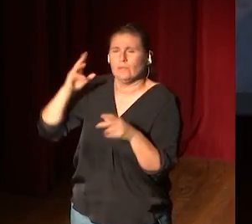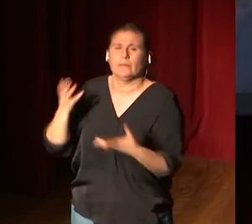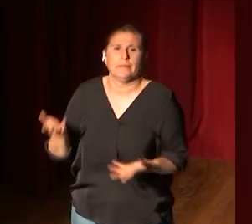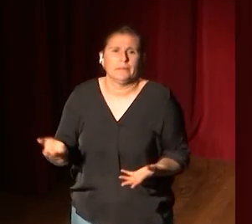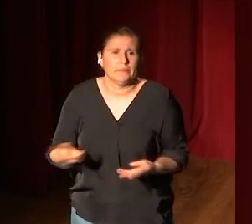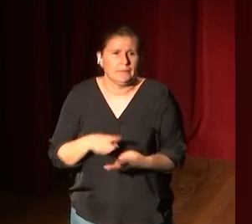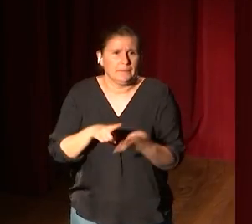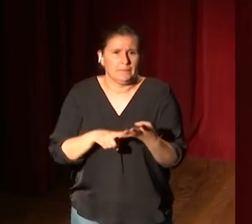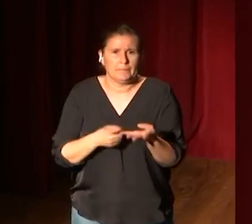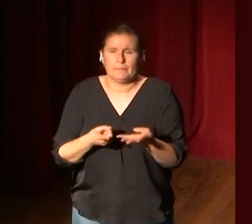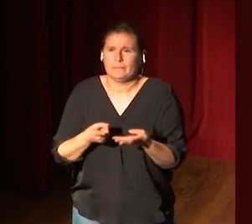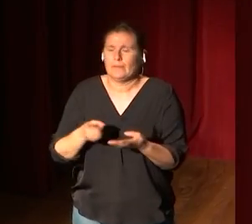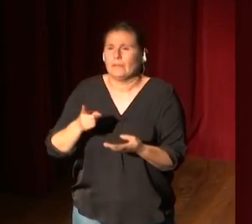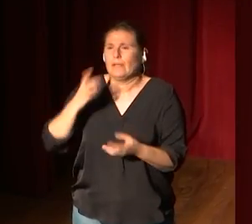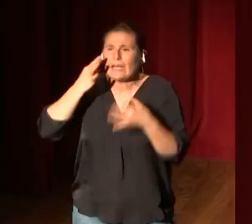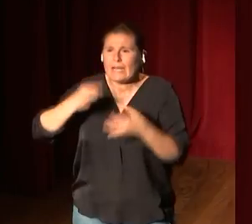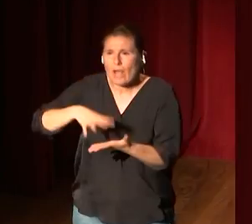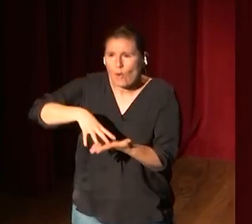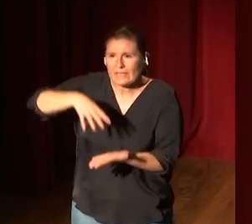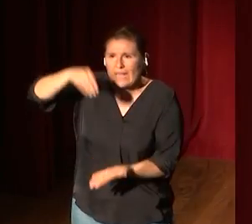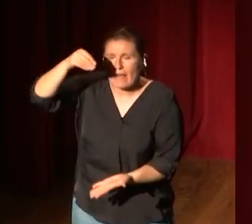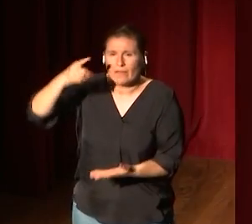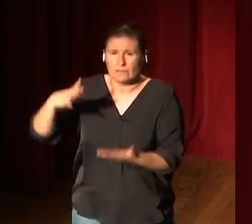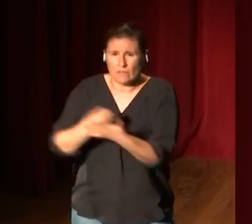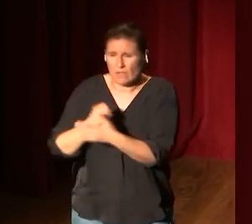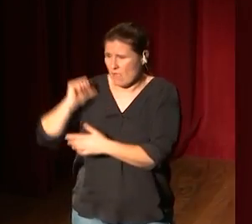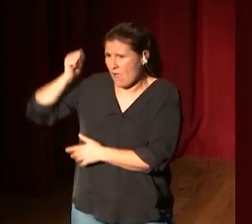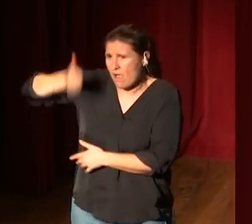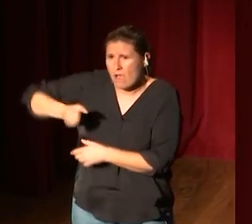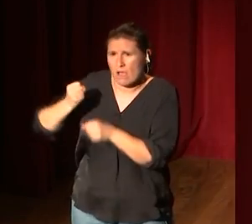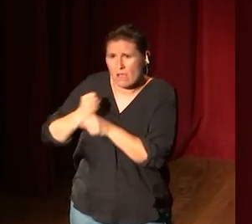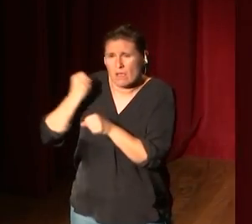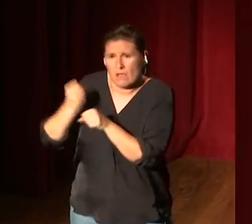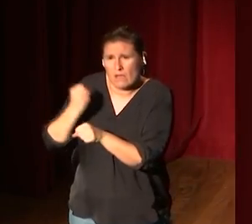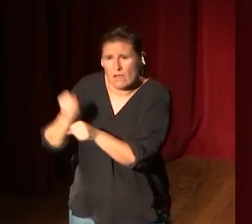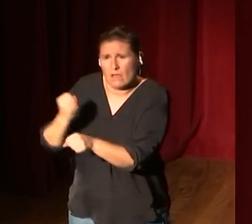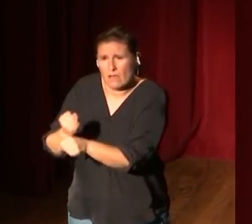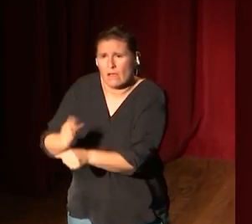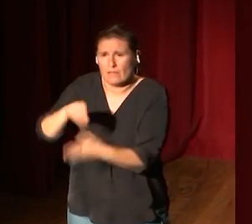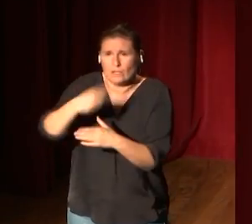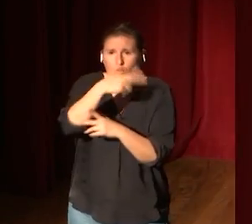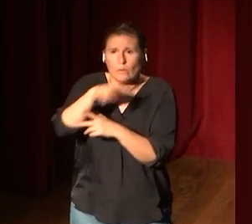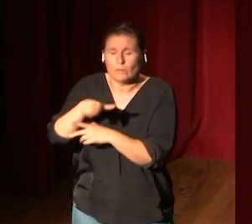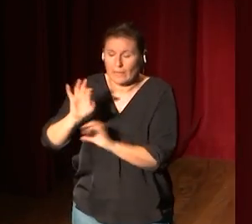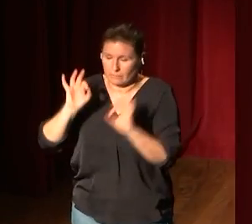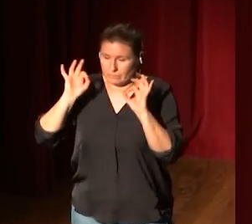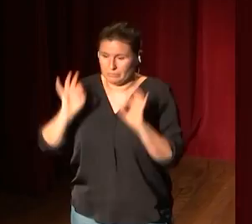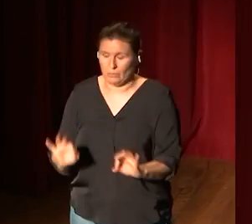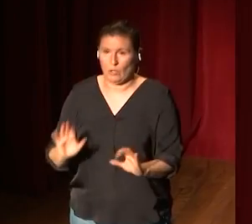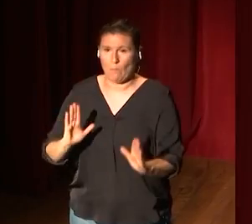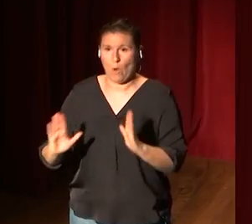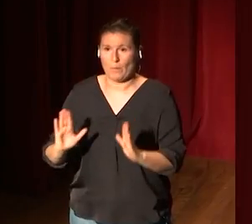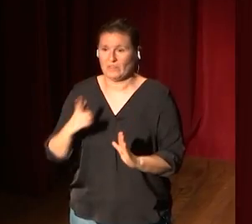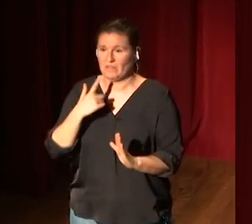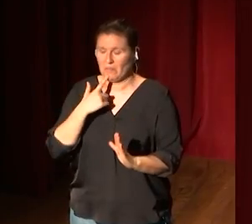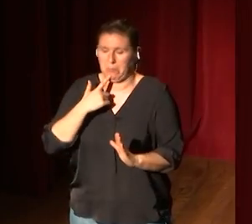la raíz aumentada, todos estos años que hemos ido trabajando en los digitales de los museos para llegar justo a ese momento en